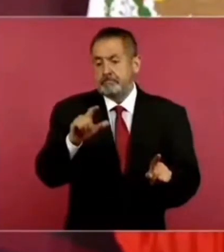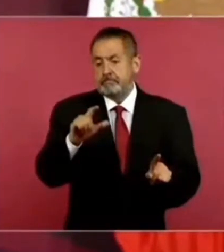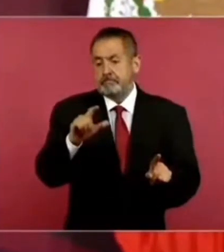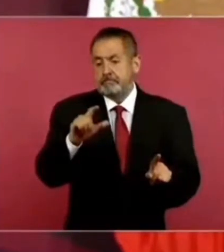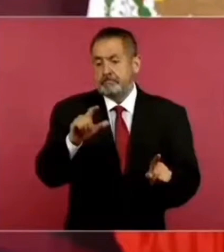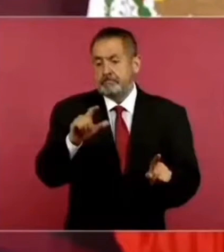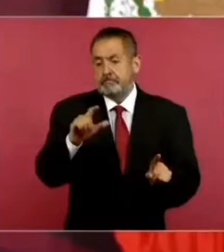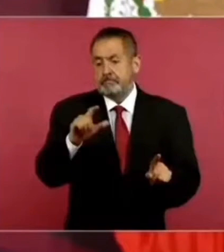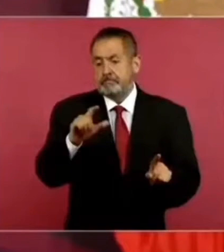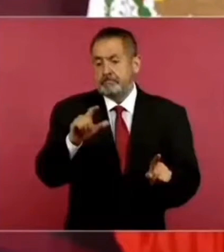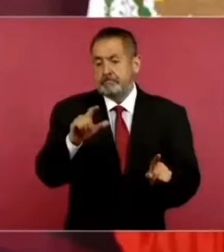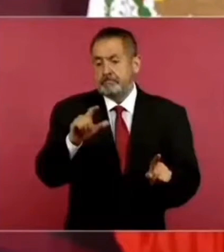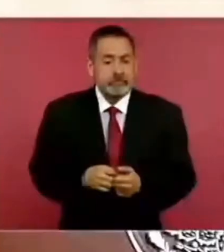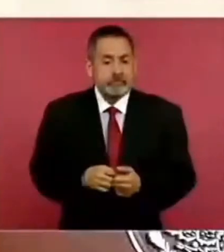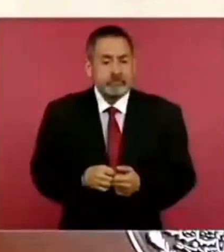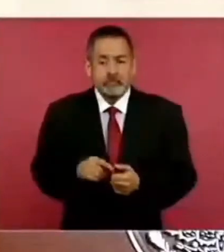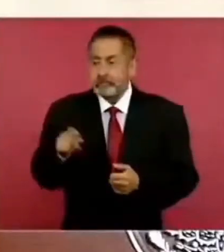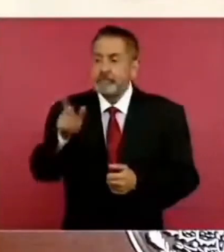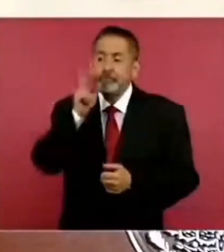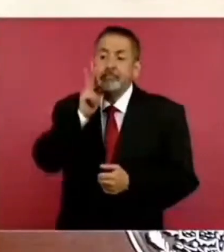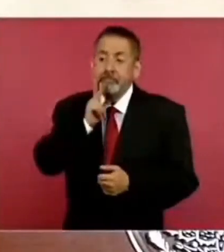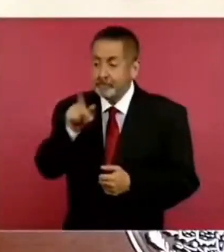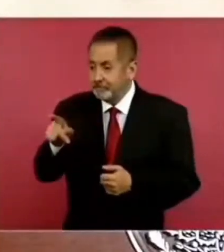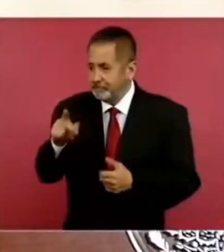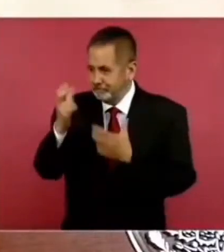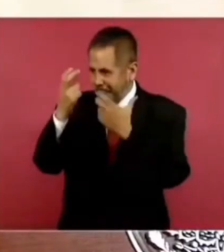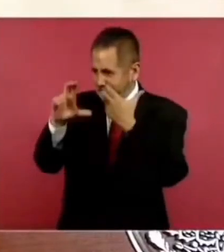Bueno, les vendió hasta acciones de Pemex.